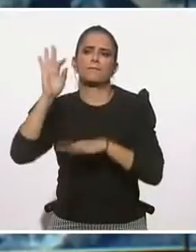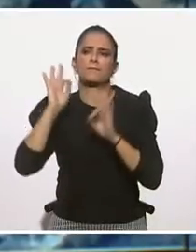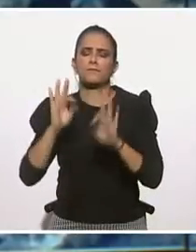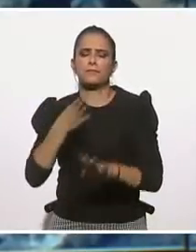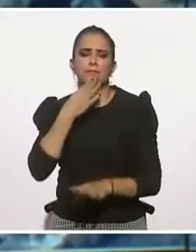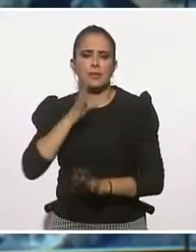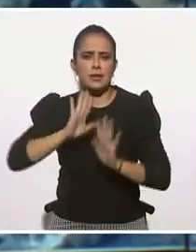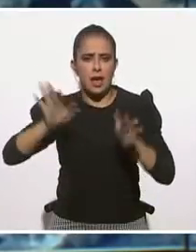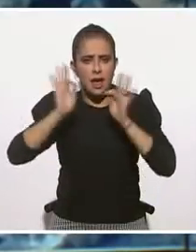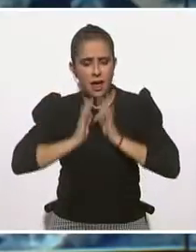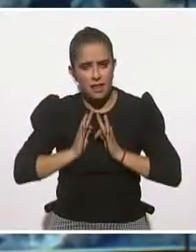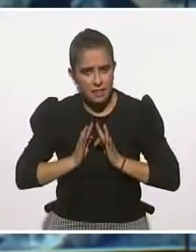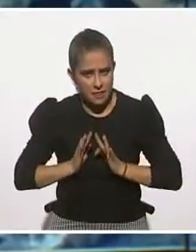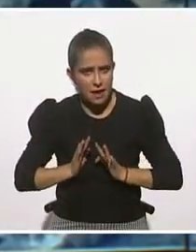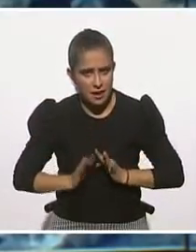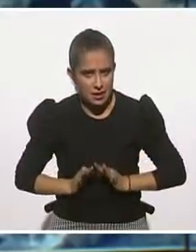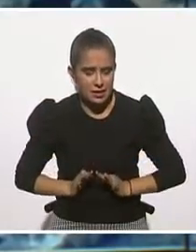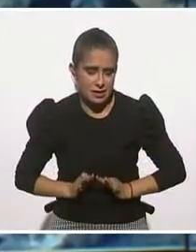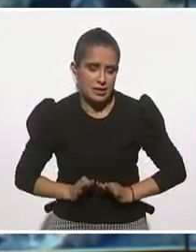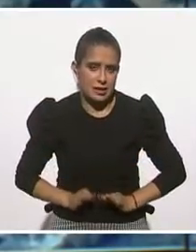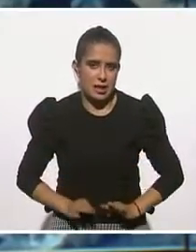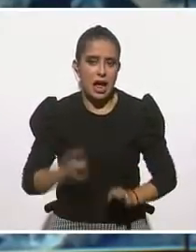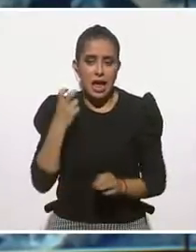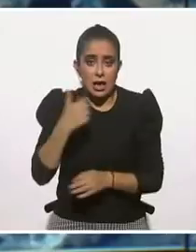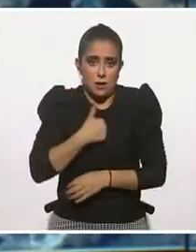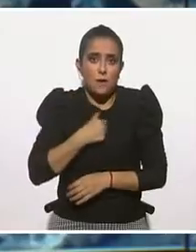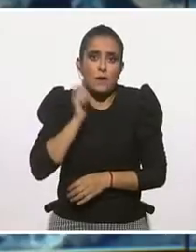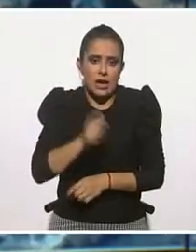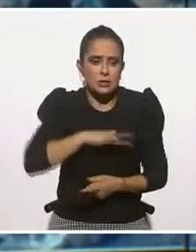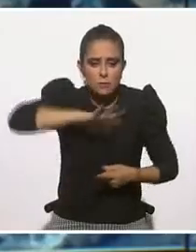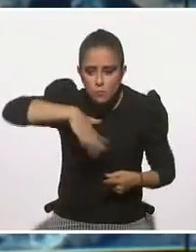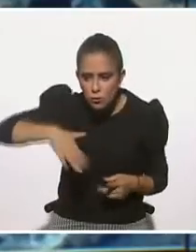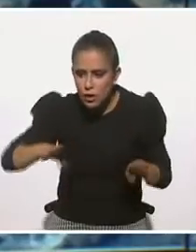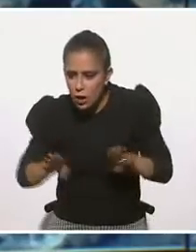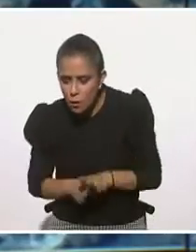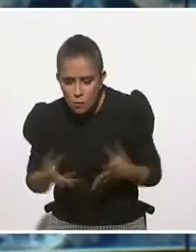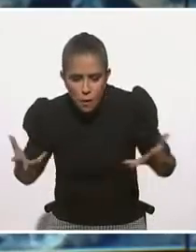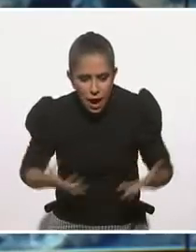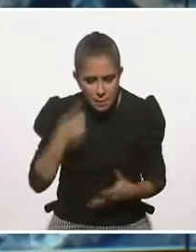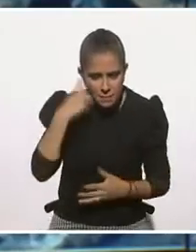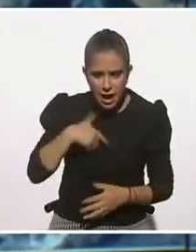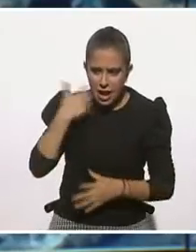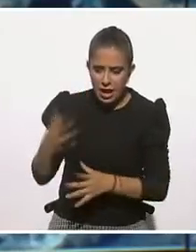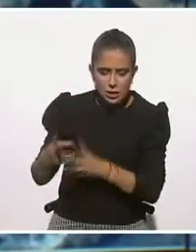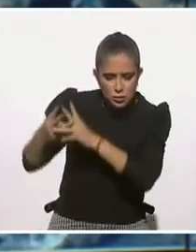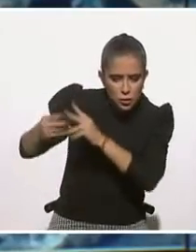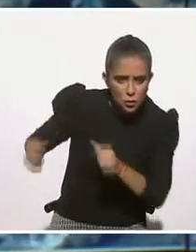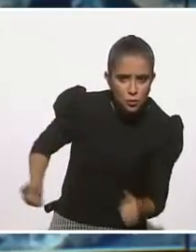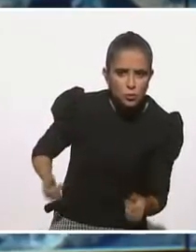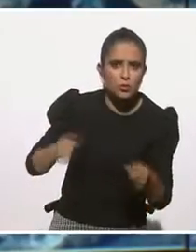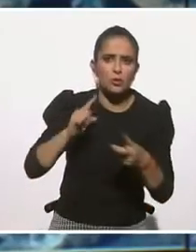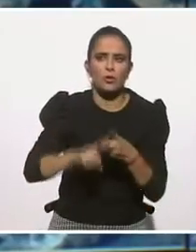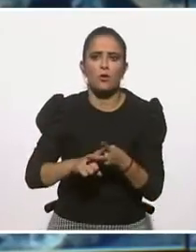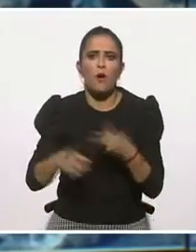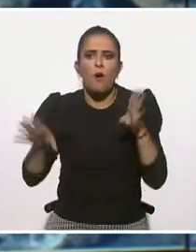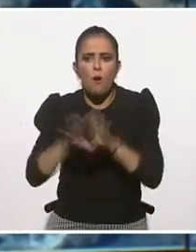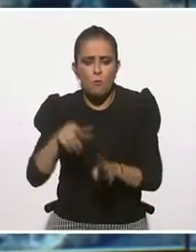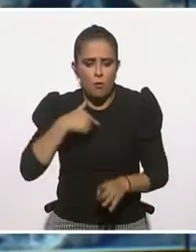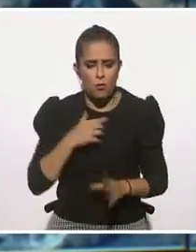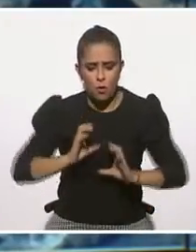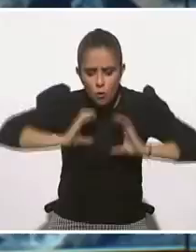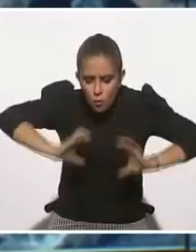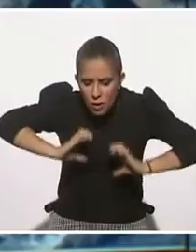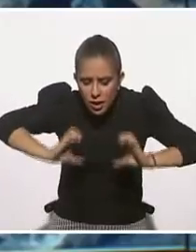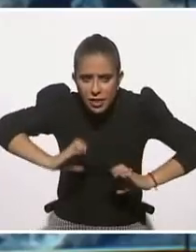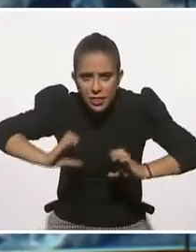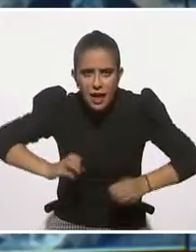buscar cualquier herramienta que te ayudara a sobreponerte a algo, o en la otra, ¿no? O sea, empezaste a buscar, bueno, ¿cómo me tengo que cuidar, no?